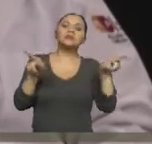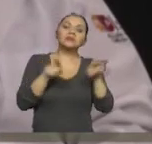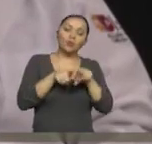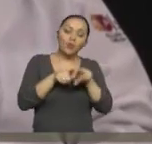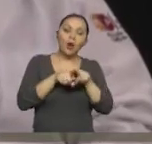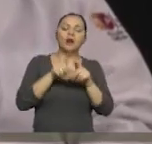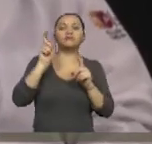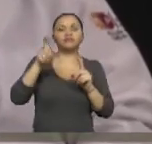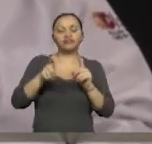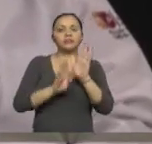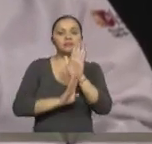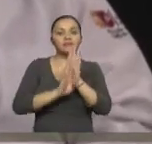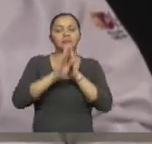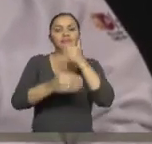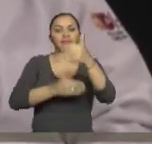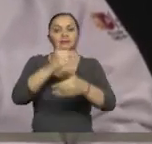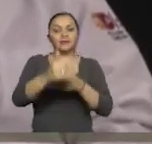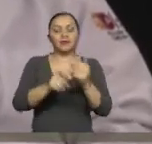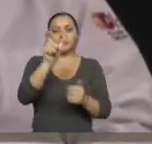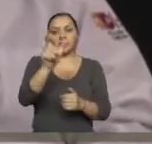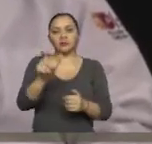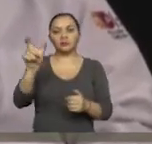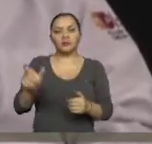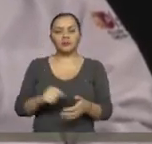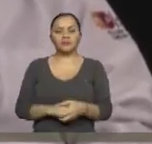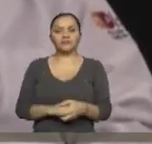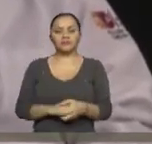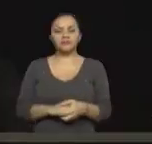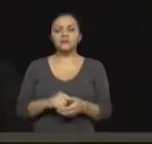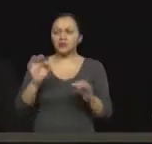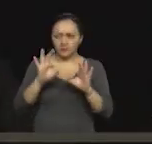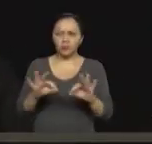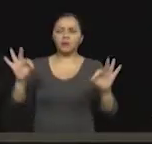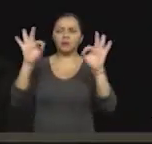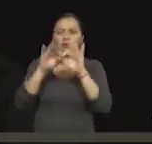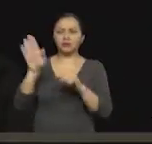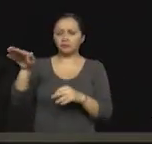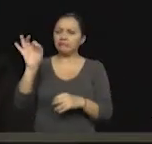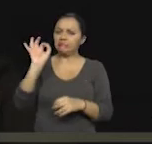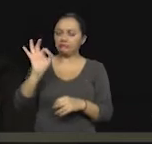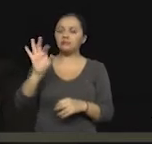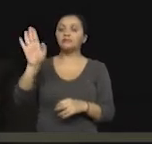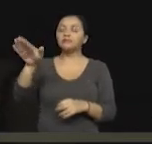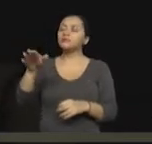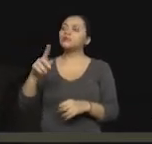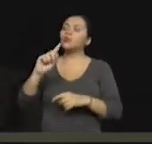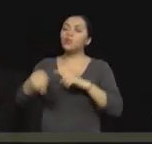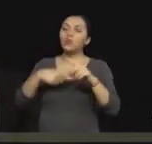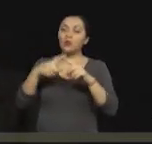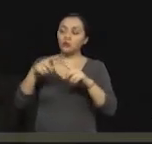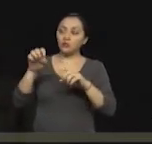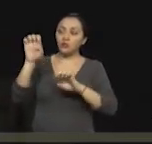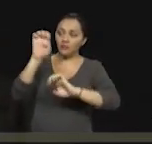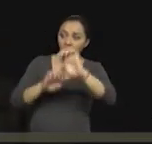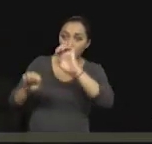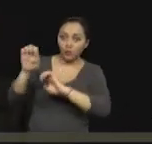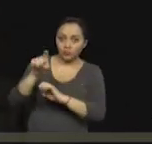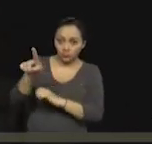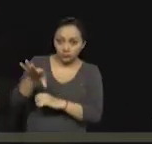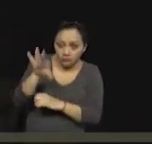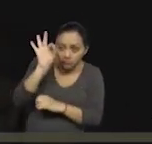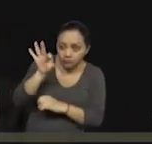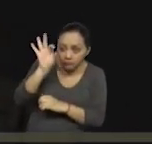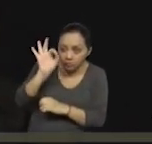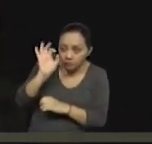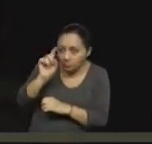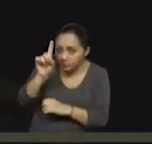crecimiento personal. Islandia, esta información es muy importante. Ustedes entonces cuando valoran, se identifican aquellas necesidades de la